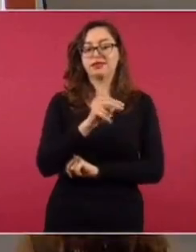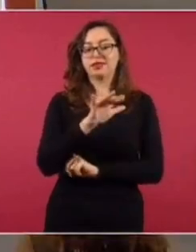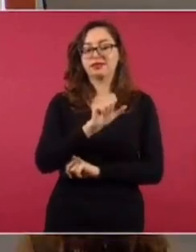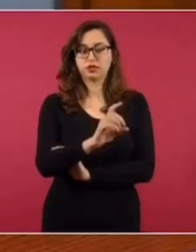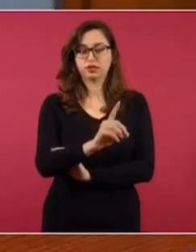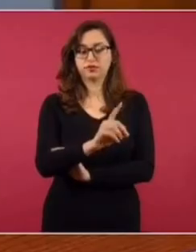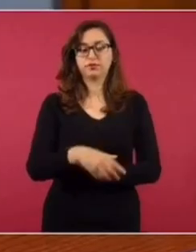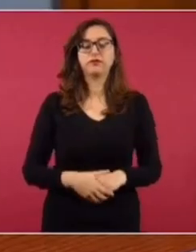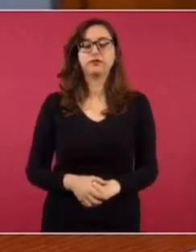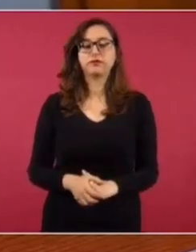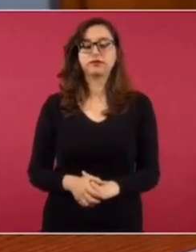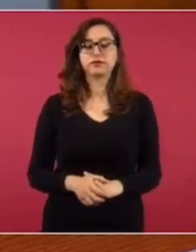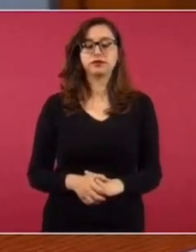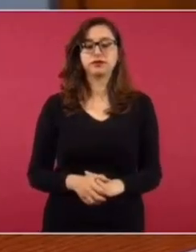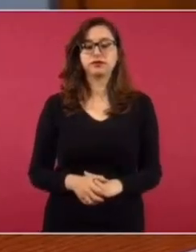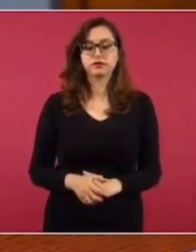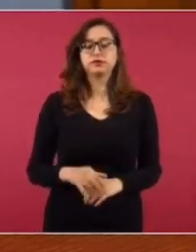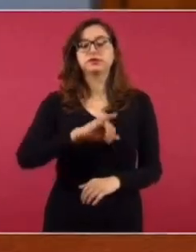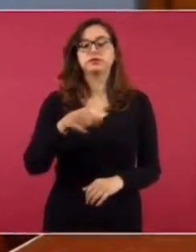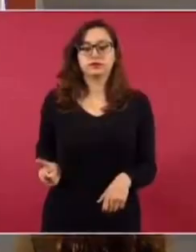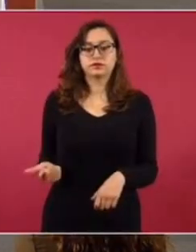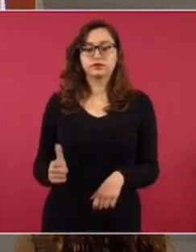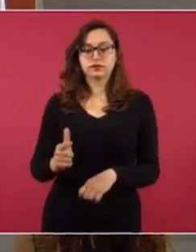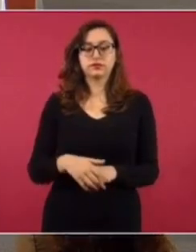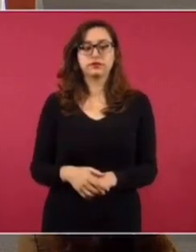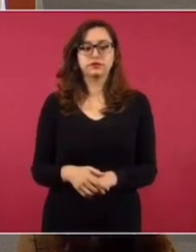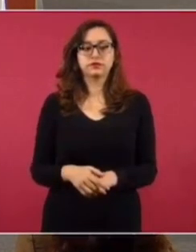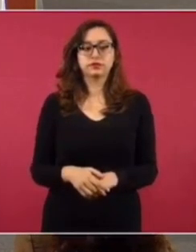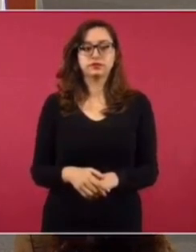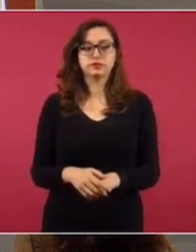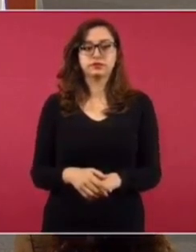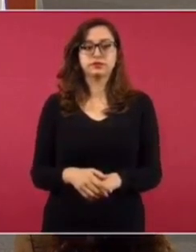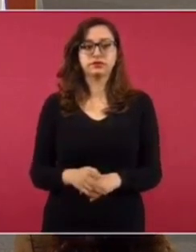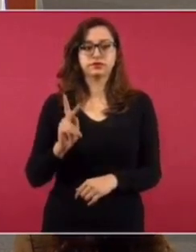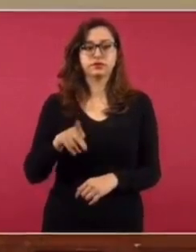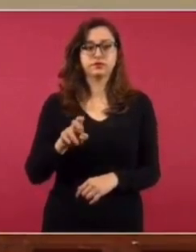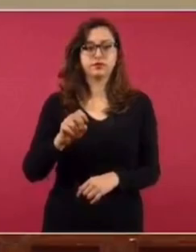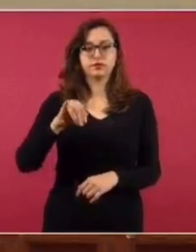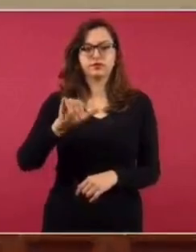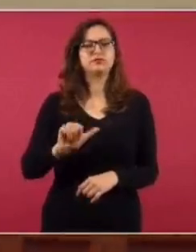y de las razones exteriores. Juan Carlos Romero, Kenia López Rabadán, ¿quién es?